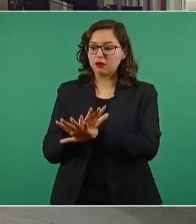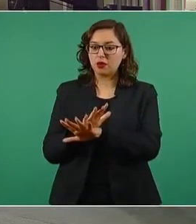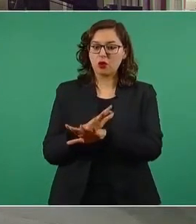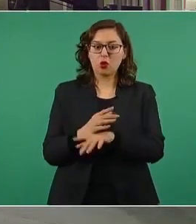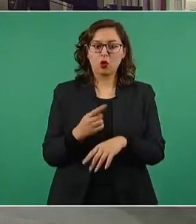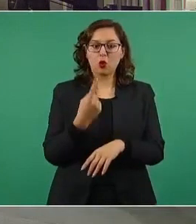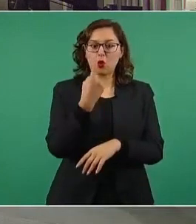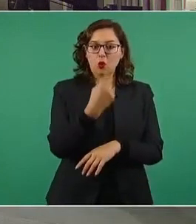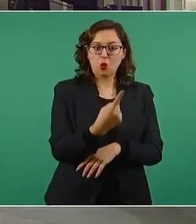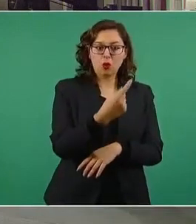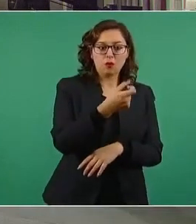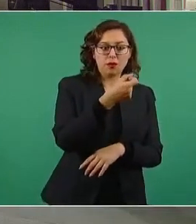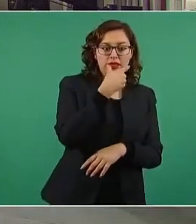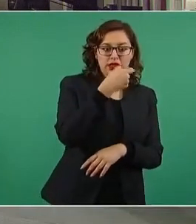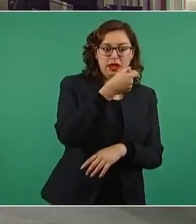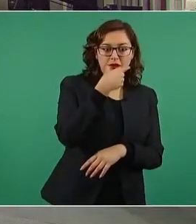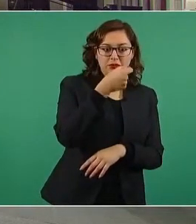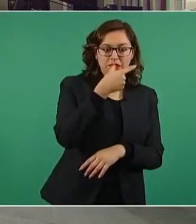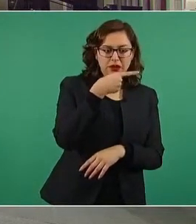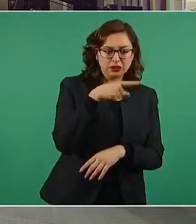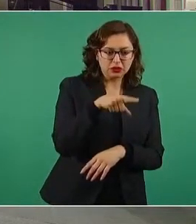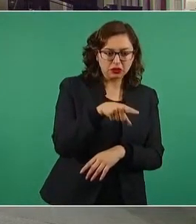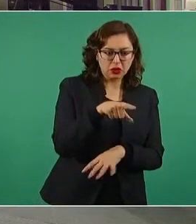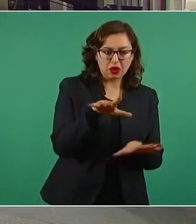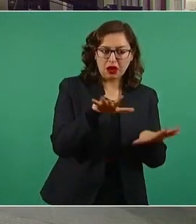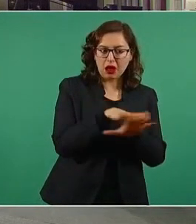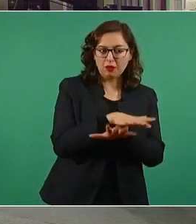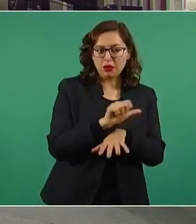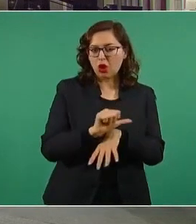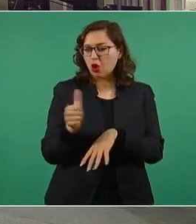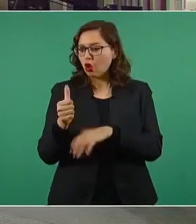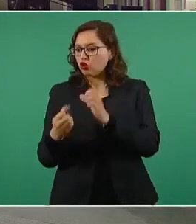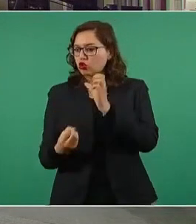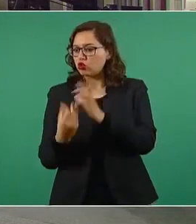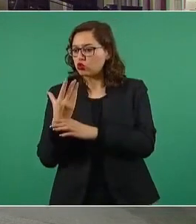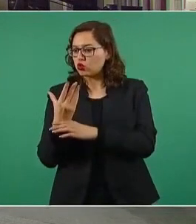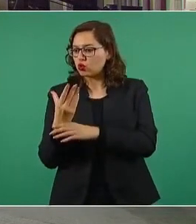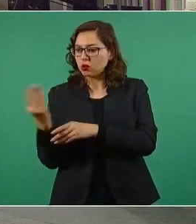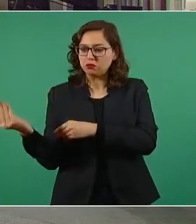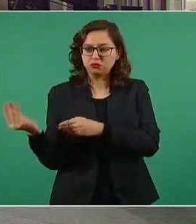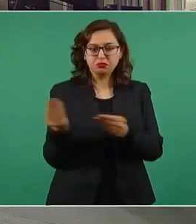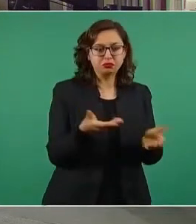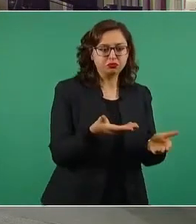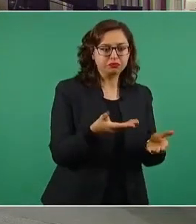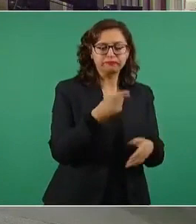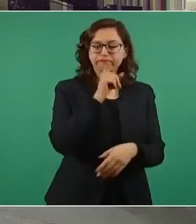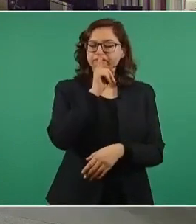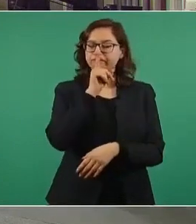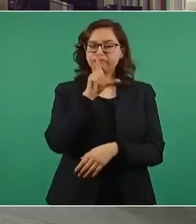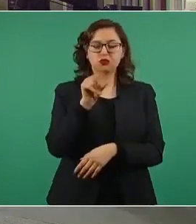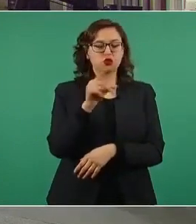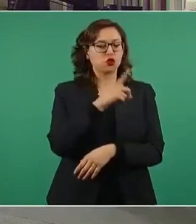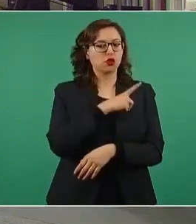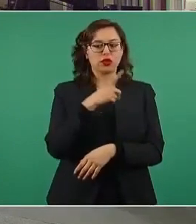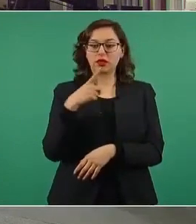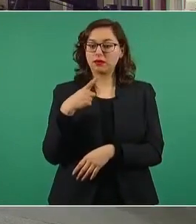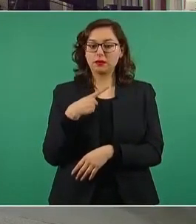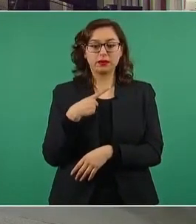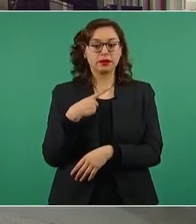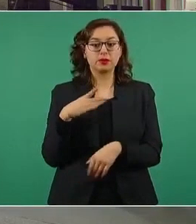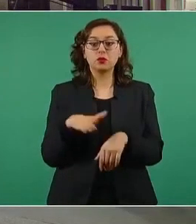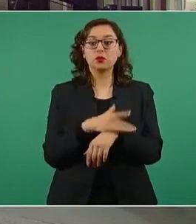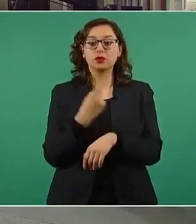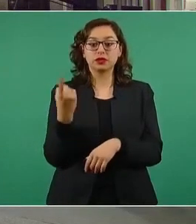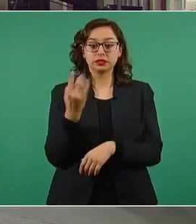es decir, modificar el tratamiento actual del paciente que está respondiendo bien por uno biosimilar porque entonces le